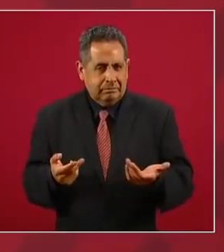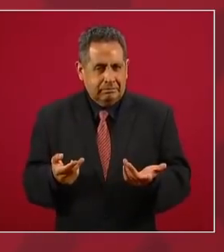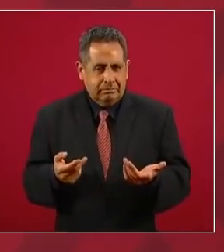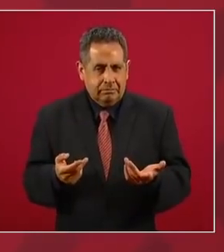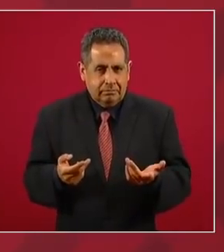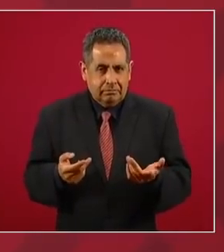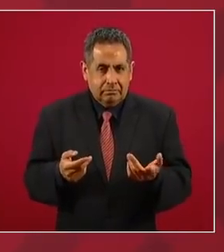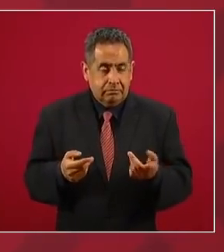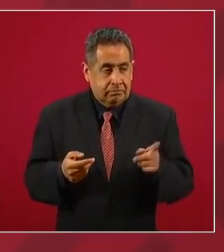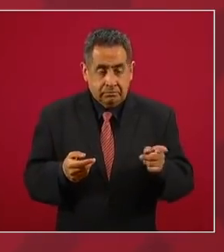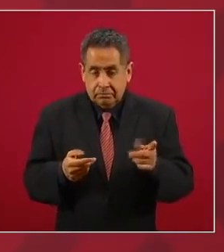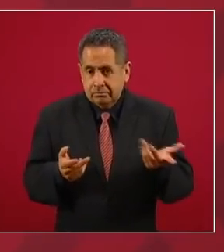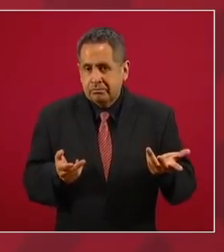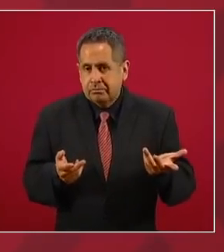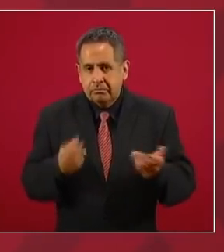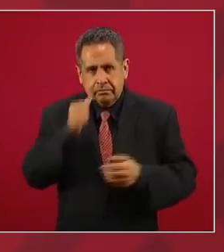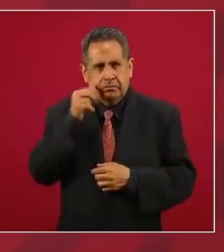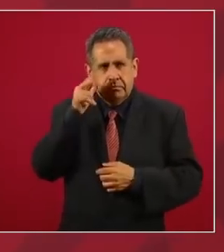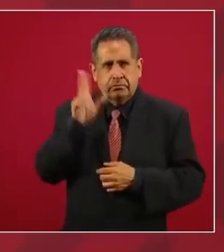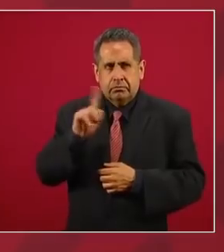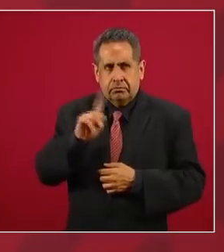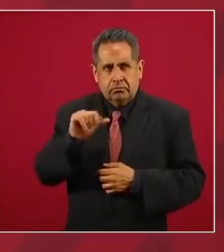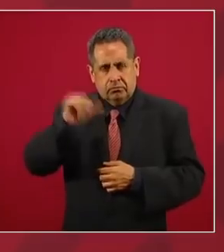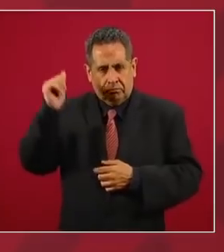ese no estuvo anterior.